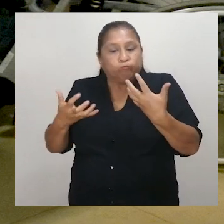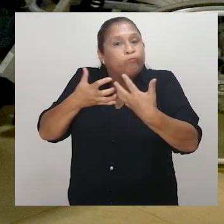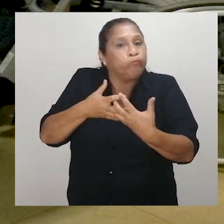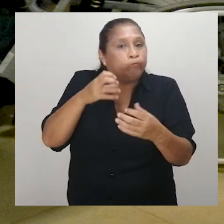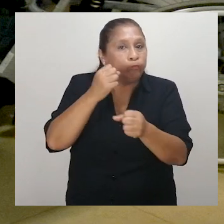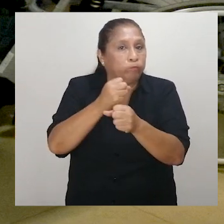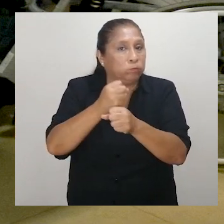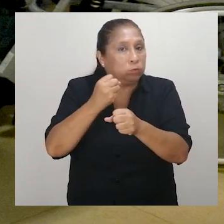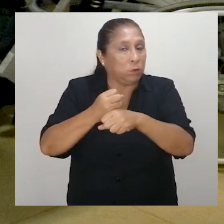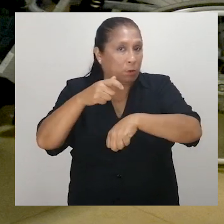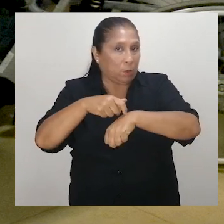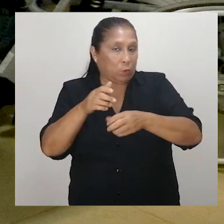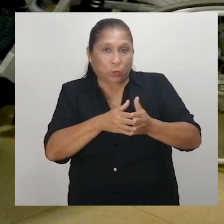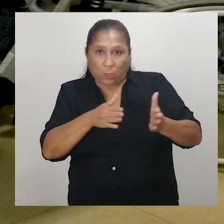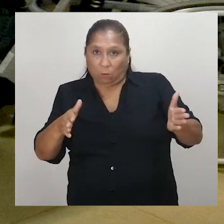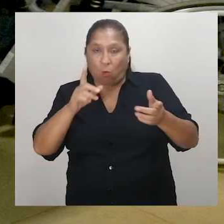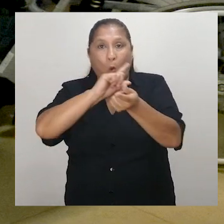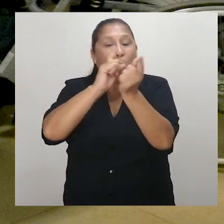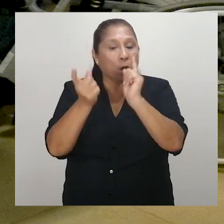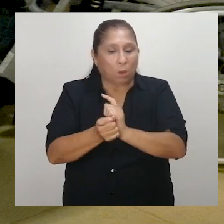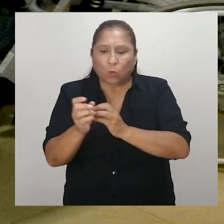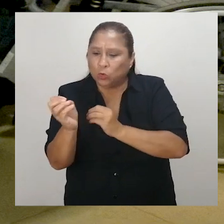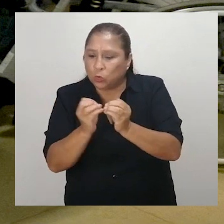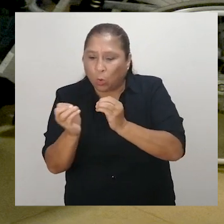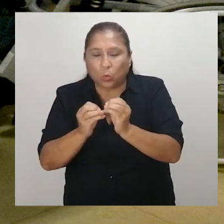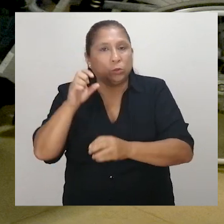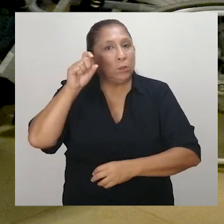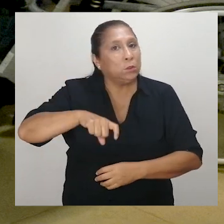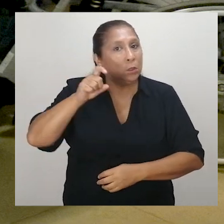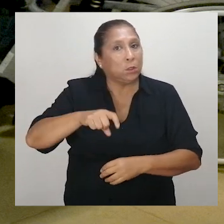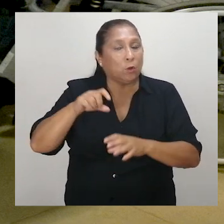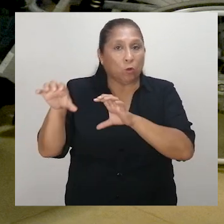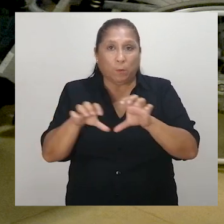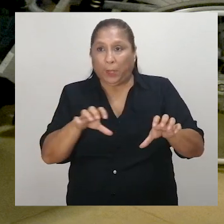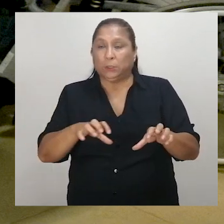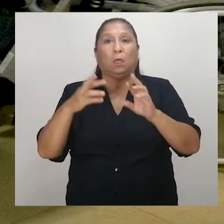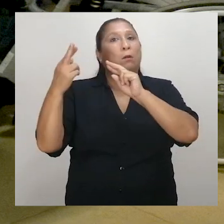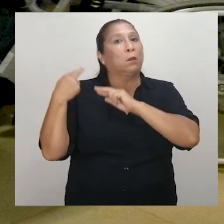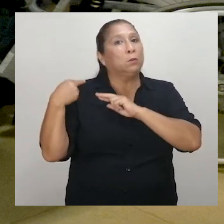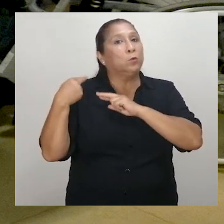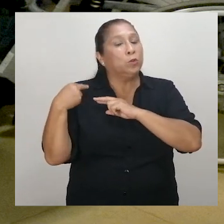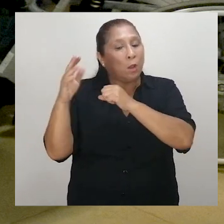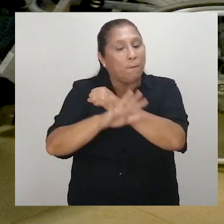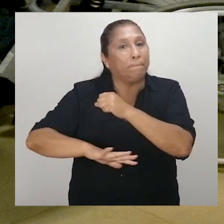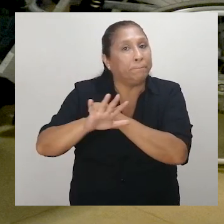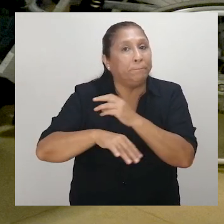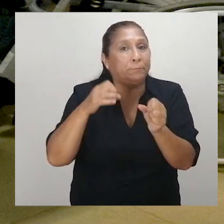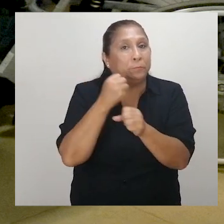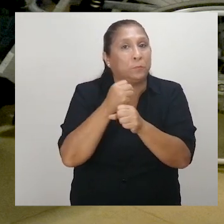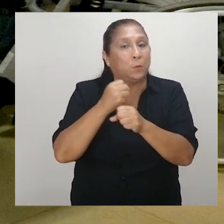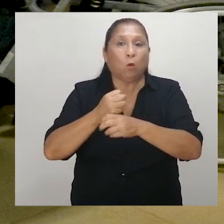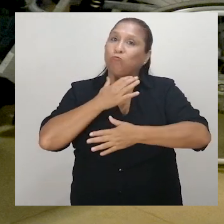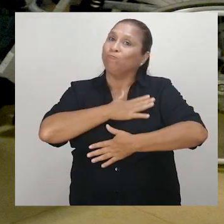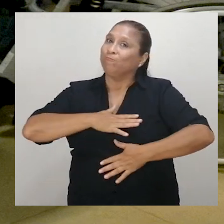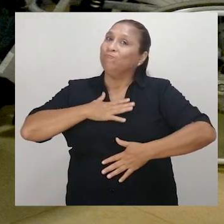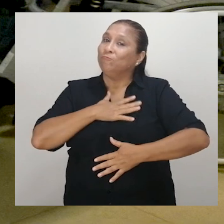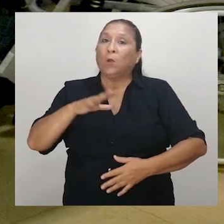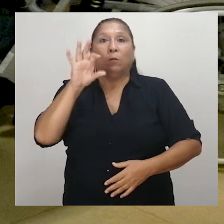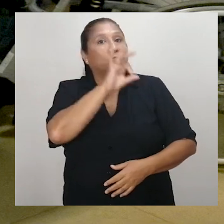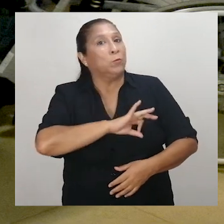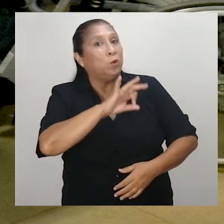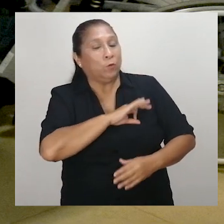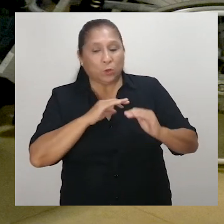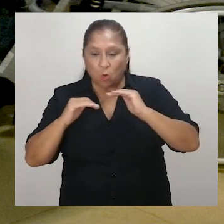durante la relación laboral. Se trata de cambios o ajustes necesarios para realizar funciones esenciales del trabajo o